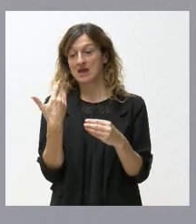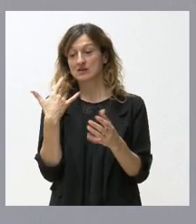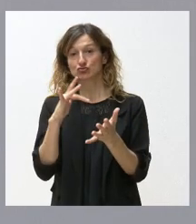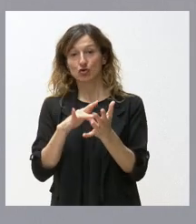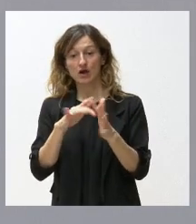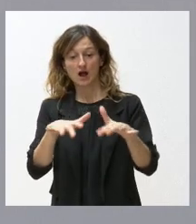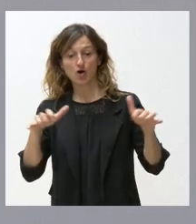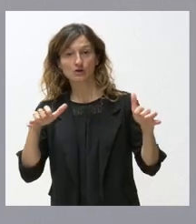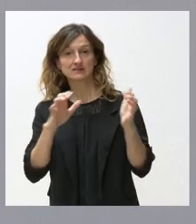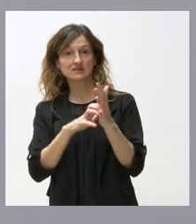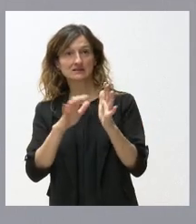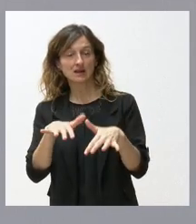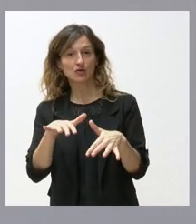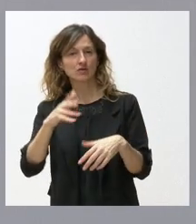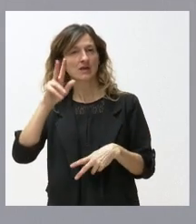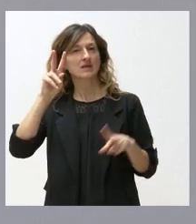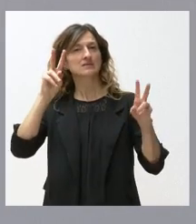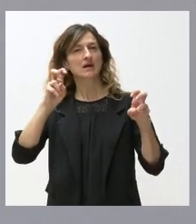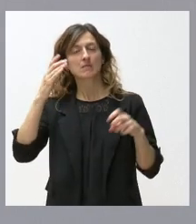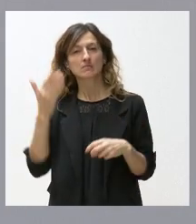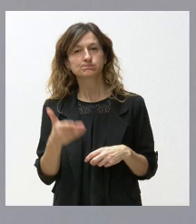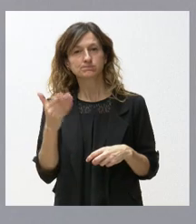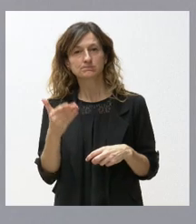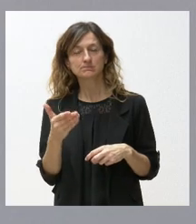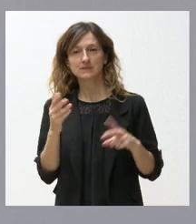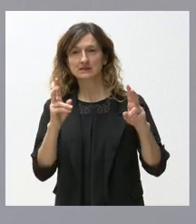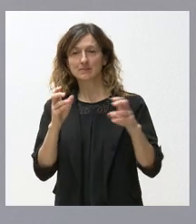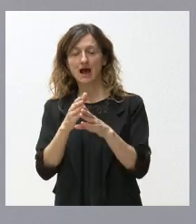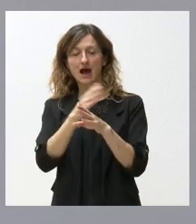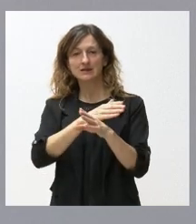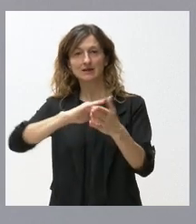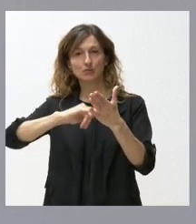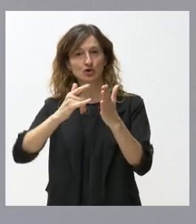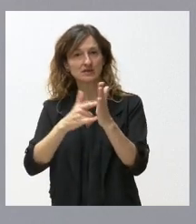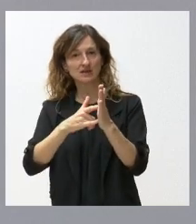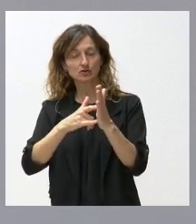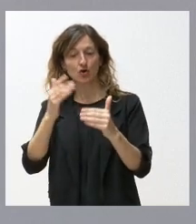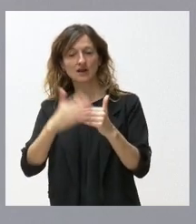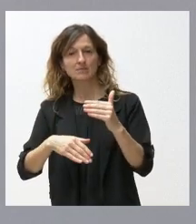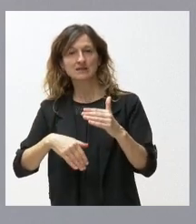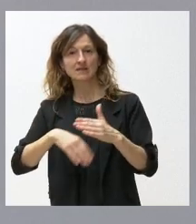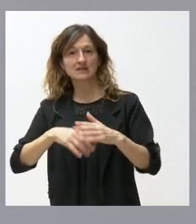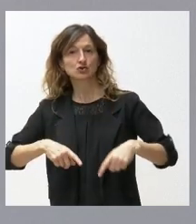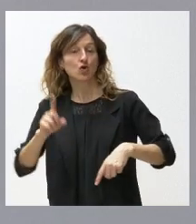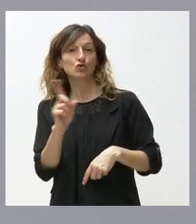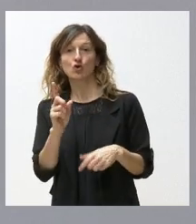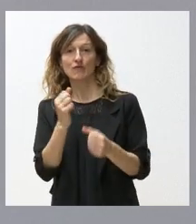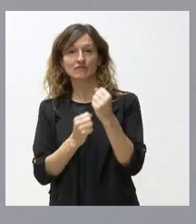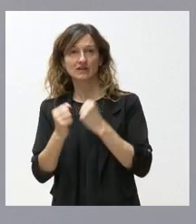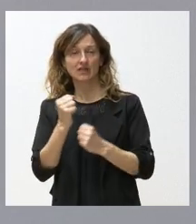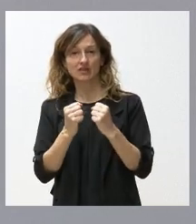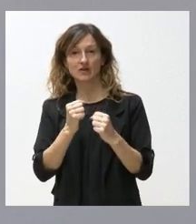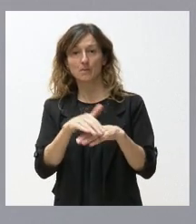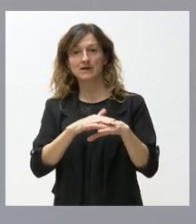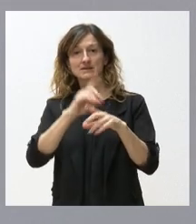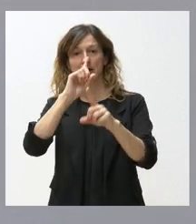Castilla y León donde un aspecto tan importante como ese anteproyecto de límite de gasto no financiero que sustenta el presupuesto para el próximo